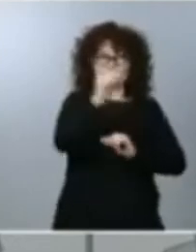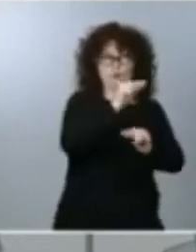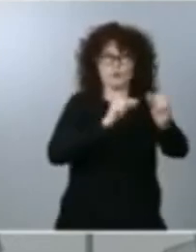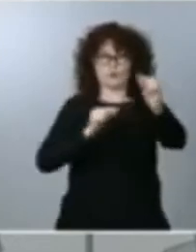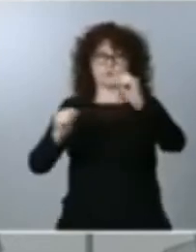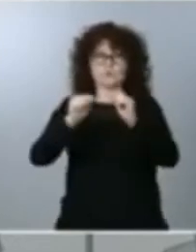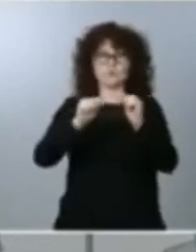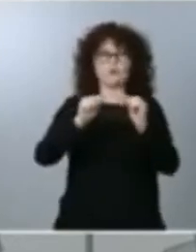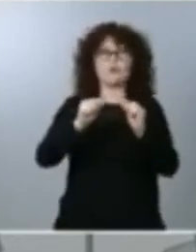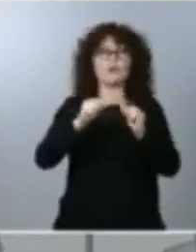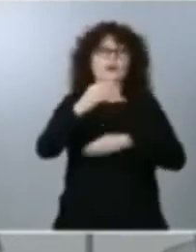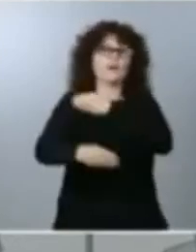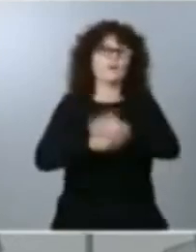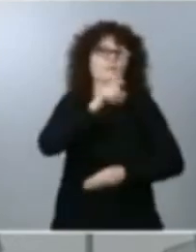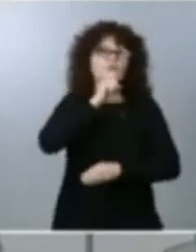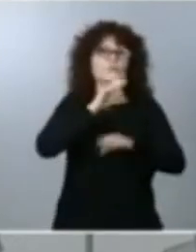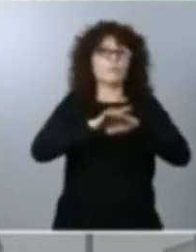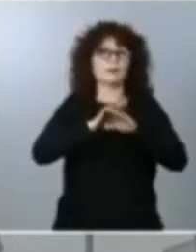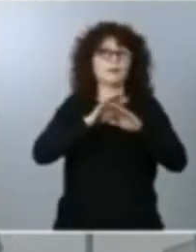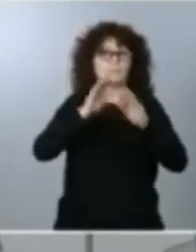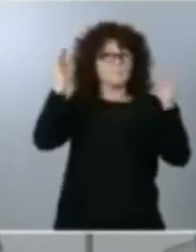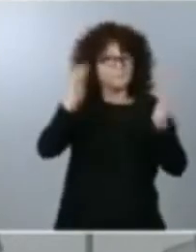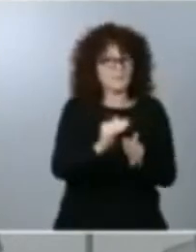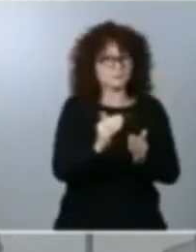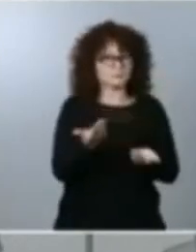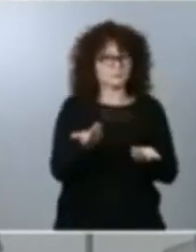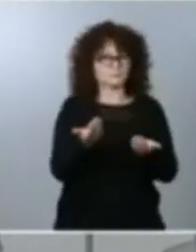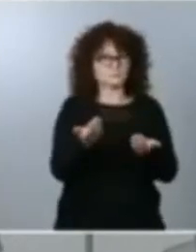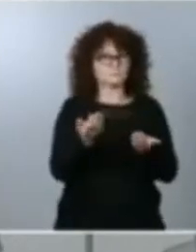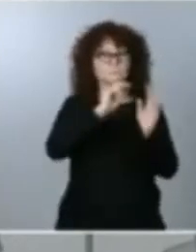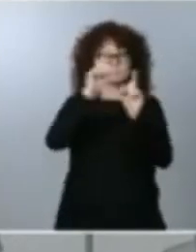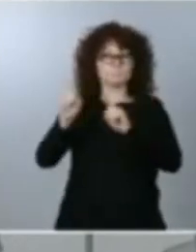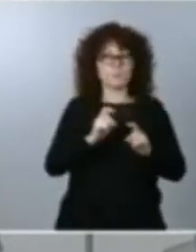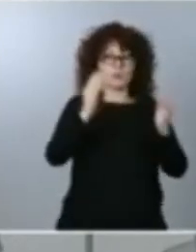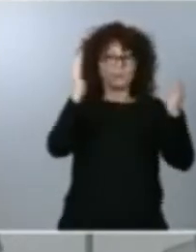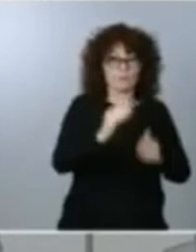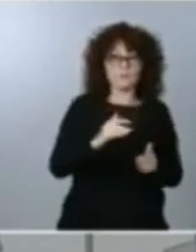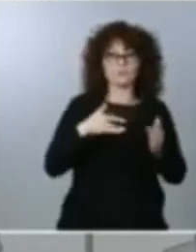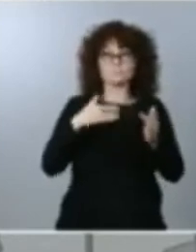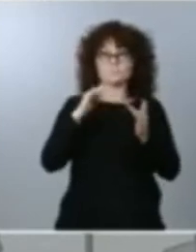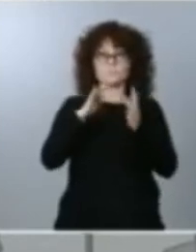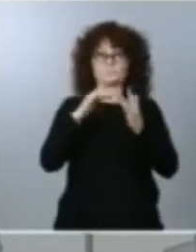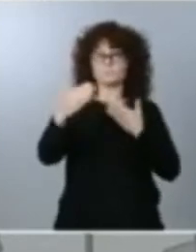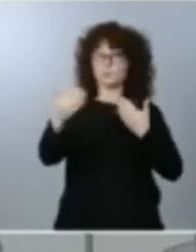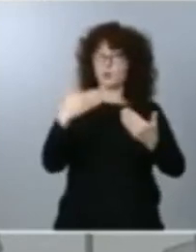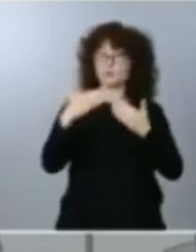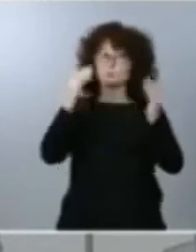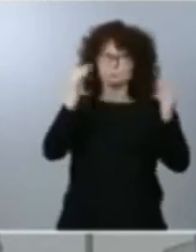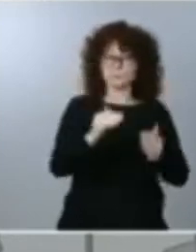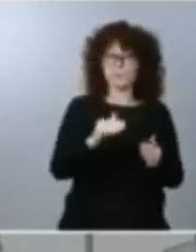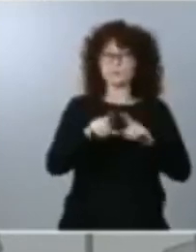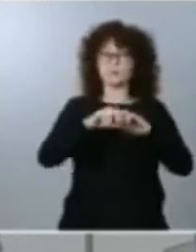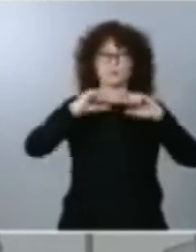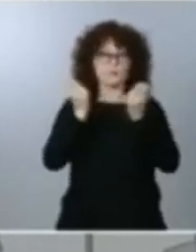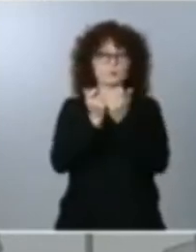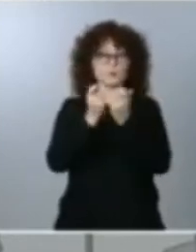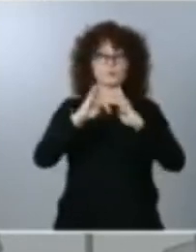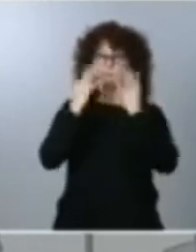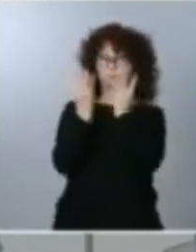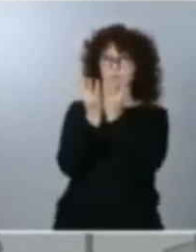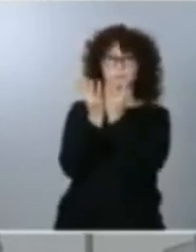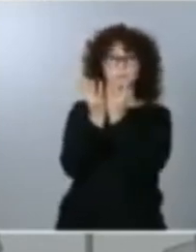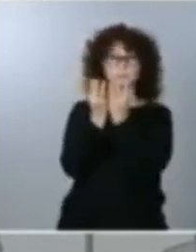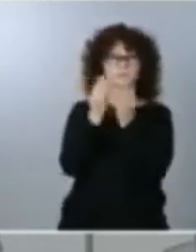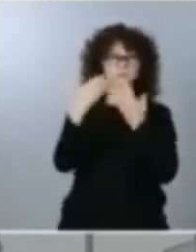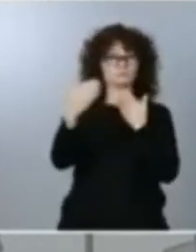la movilidad reducir el número de contactos reducir las reuniones sociales bueno pues tener esas tres M's